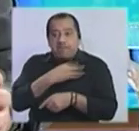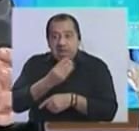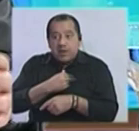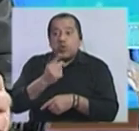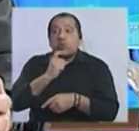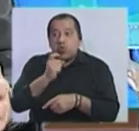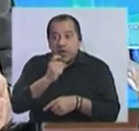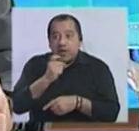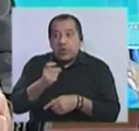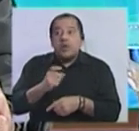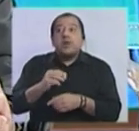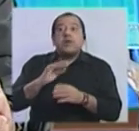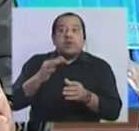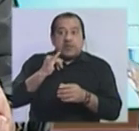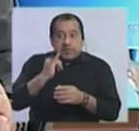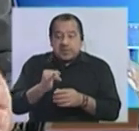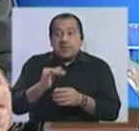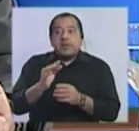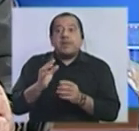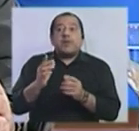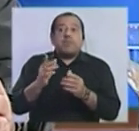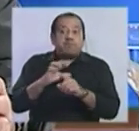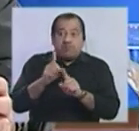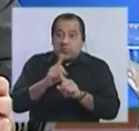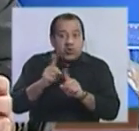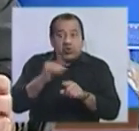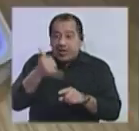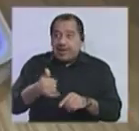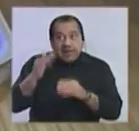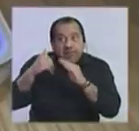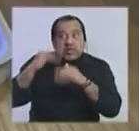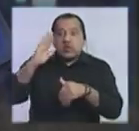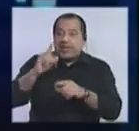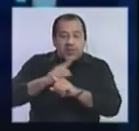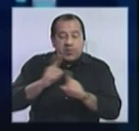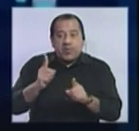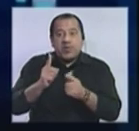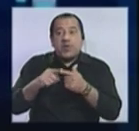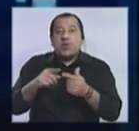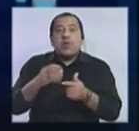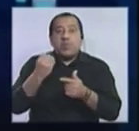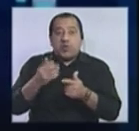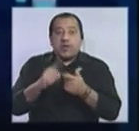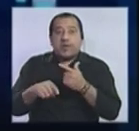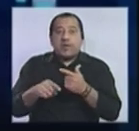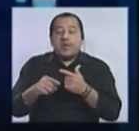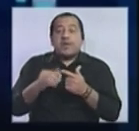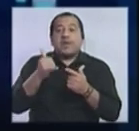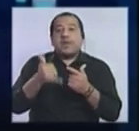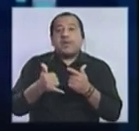colorados también quedan en minoría. Es decir, no conforman una mayoría propia, porque estamos hablando que tendrían